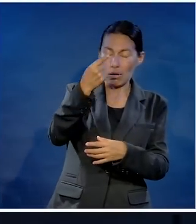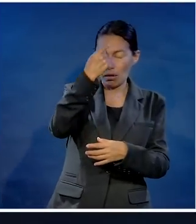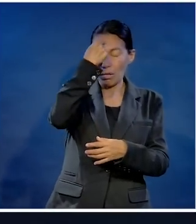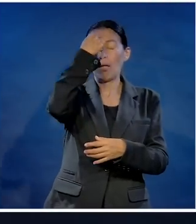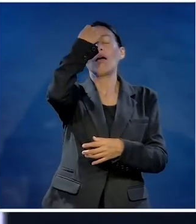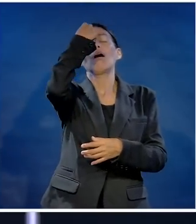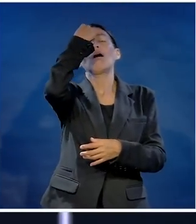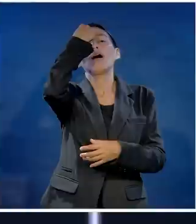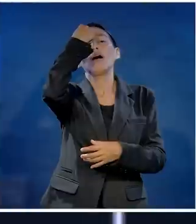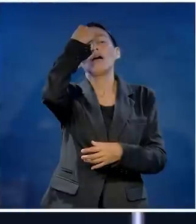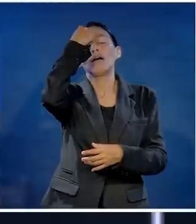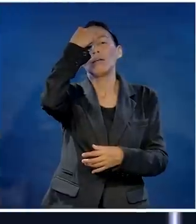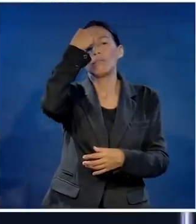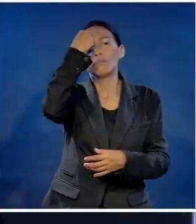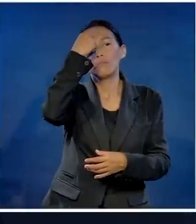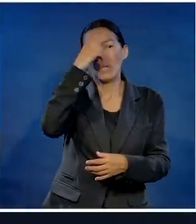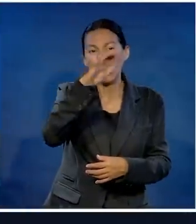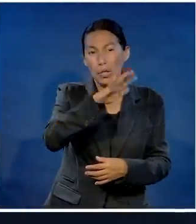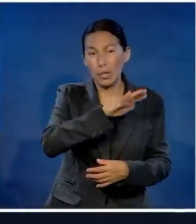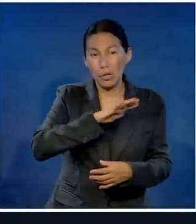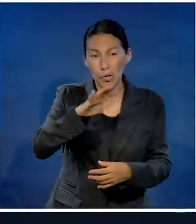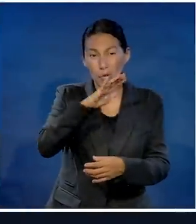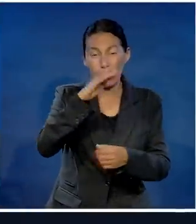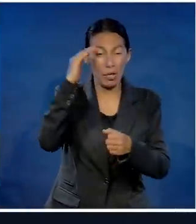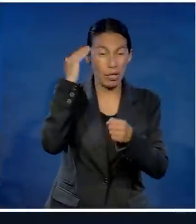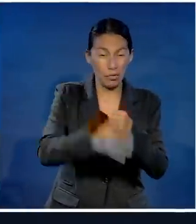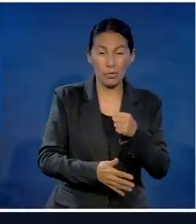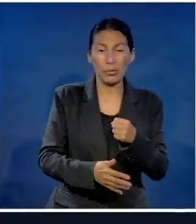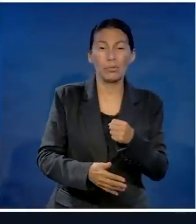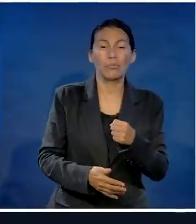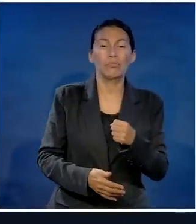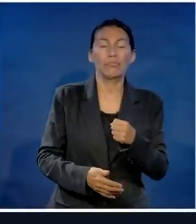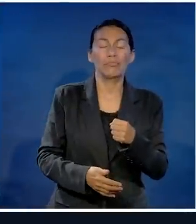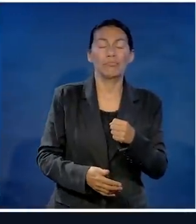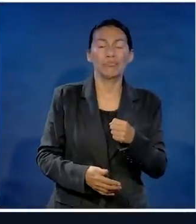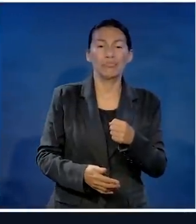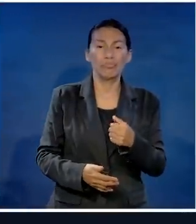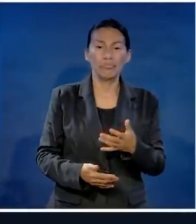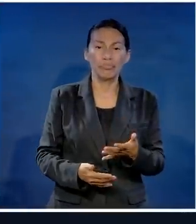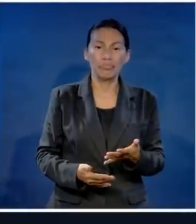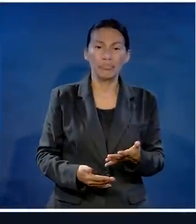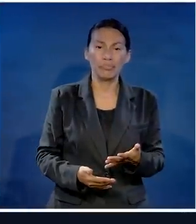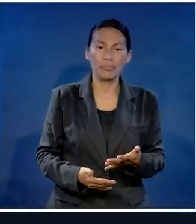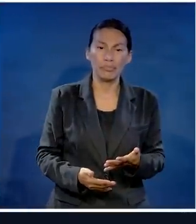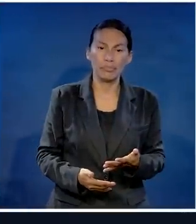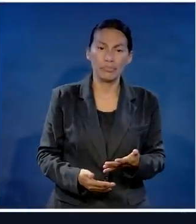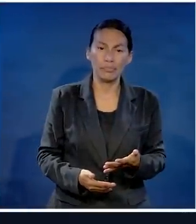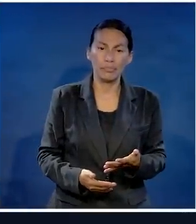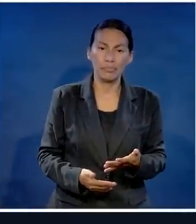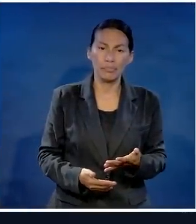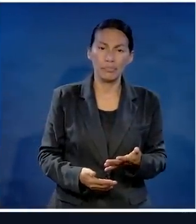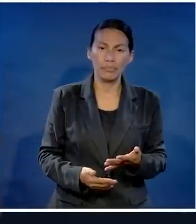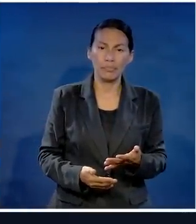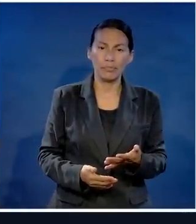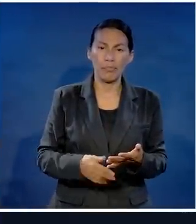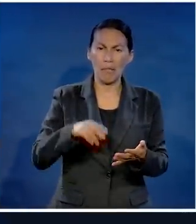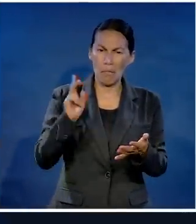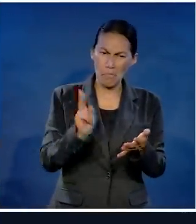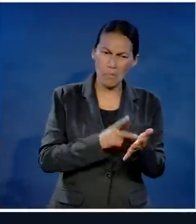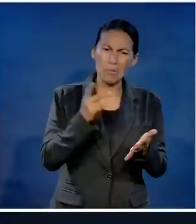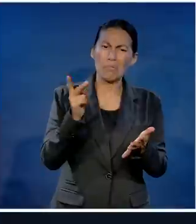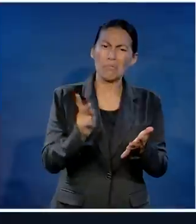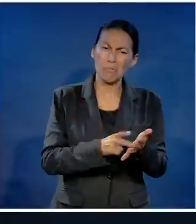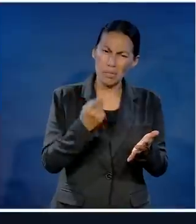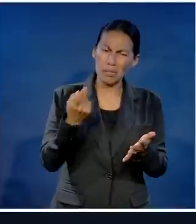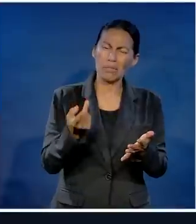en una discusión recibió un disparo en la cabeza y su carrera se terminó. Y otra vez viene la misma reflexión,